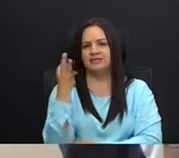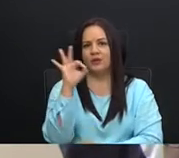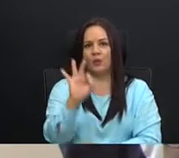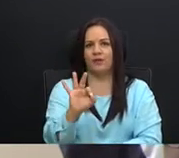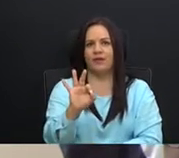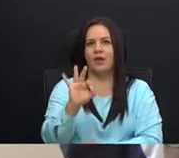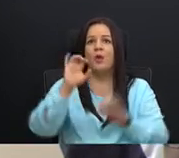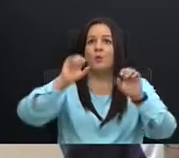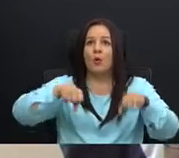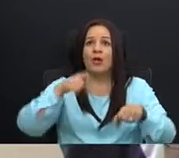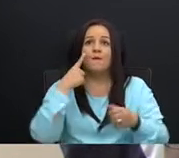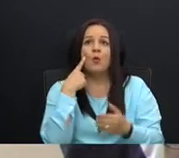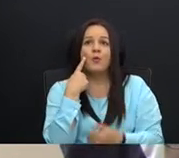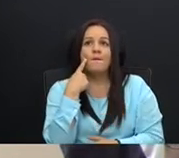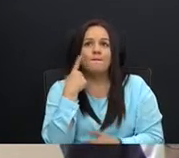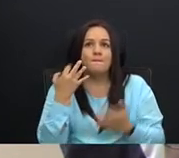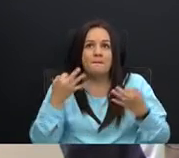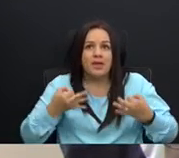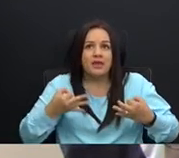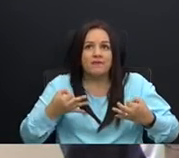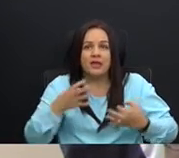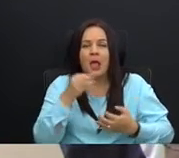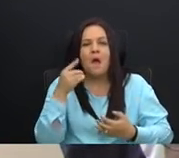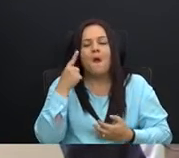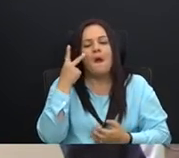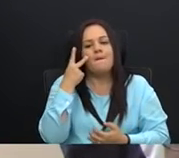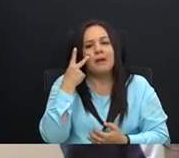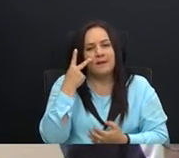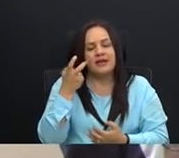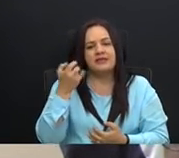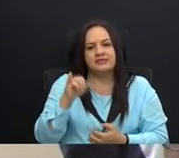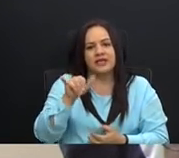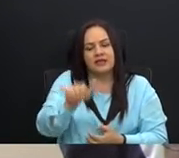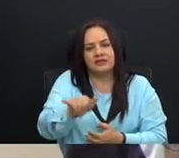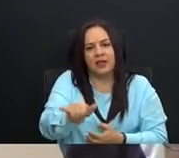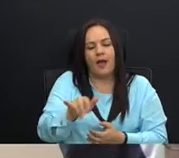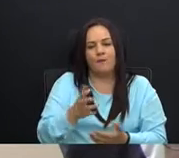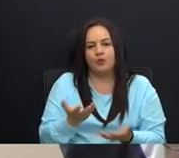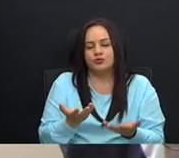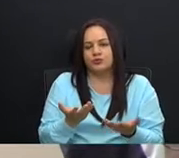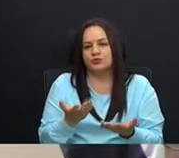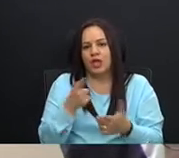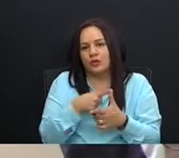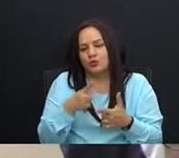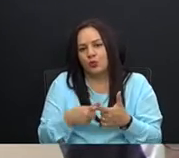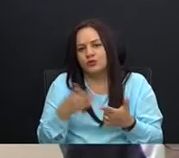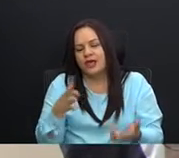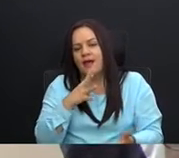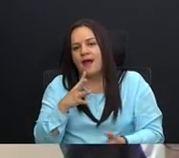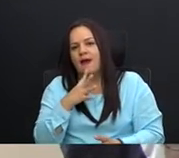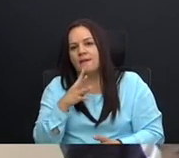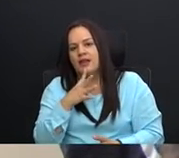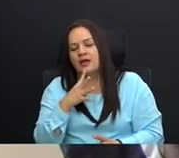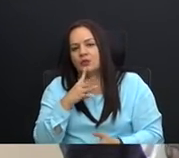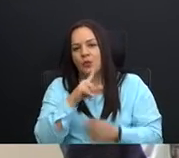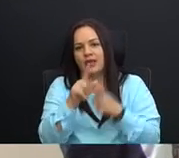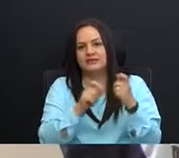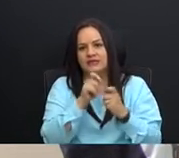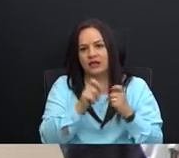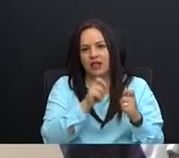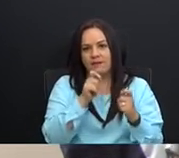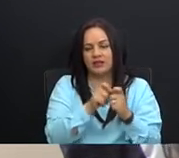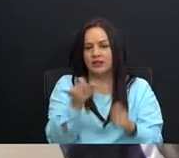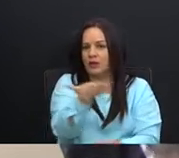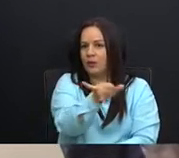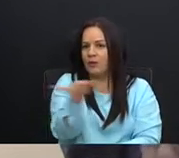Podemos verificarlo, a ver si, si estamos entonces, este, hablando exactamente, de